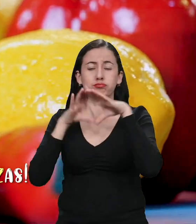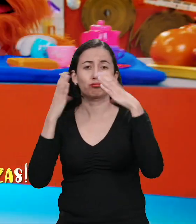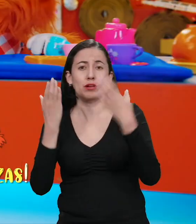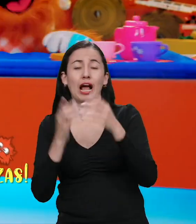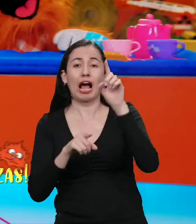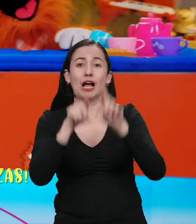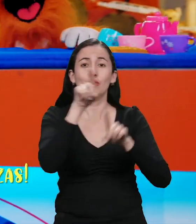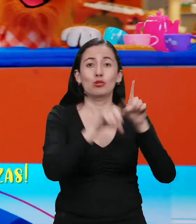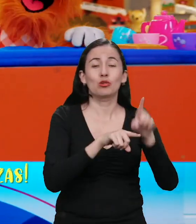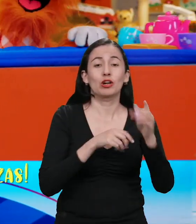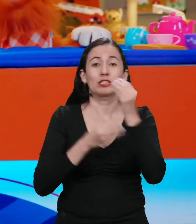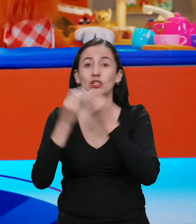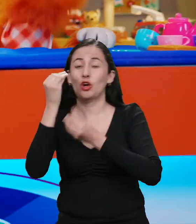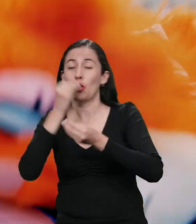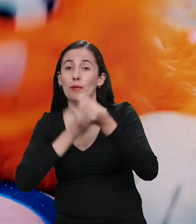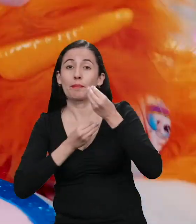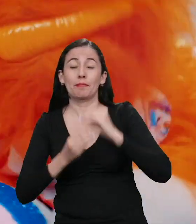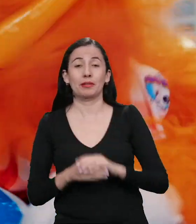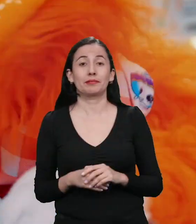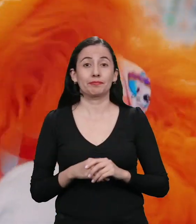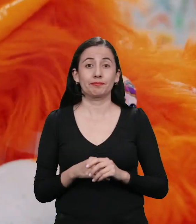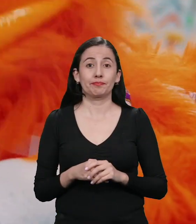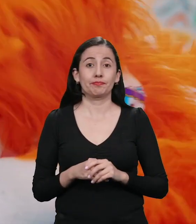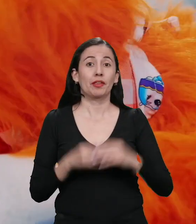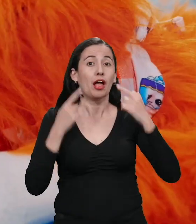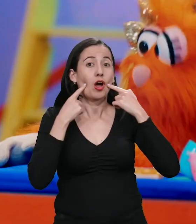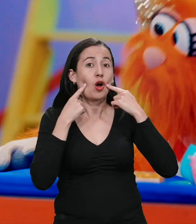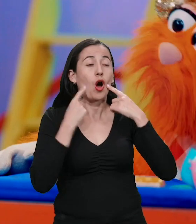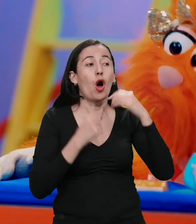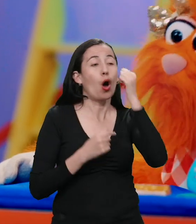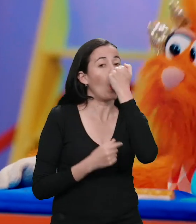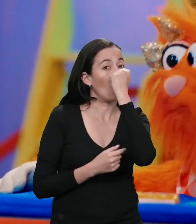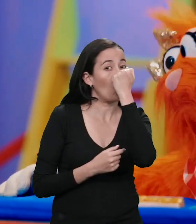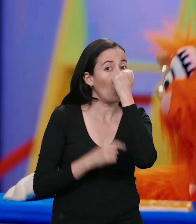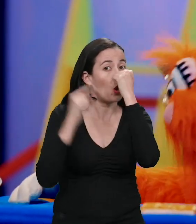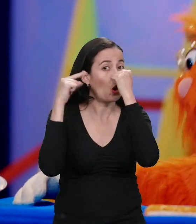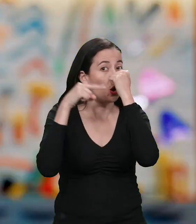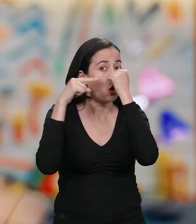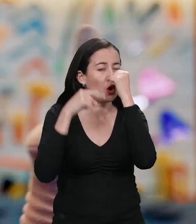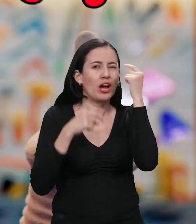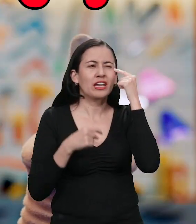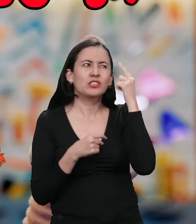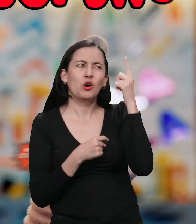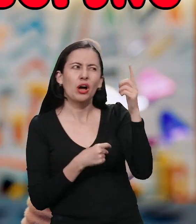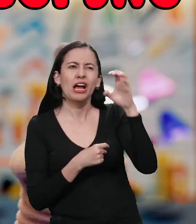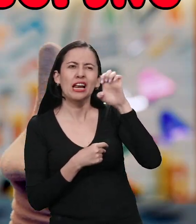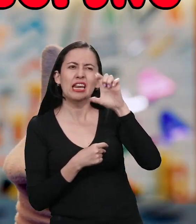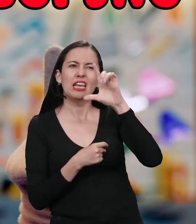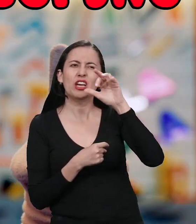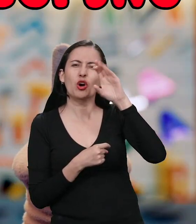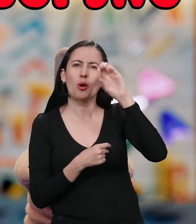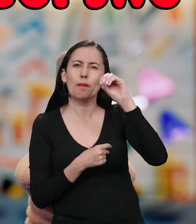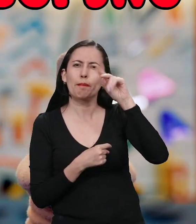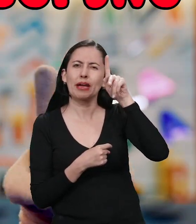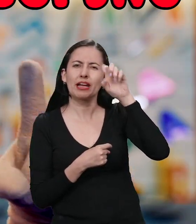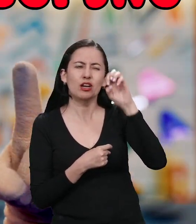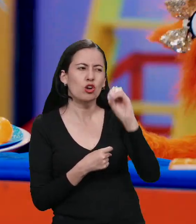calabazas. En el rojo, licopeno. ¿Licopeno?